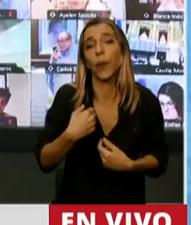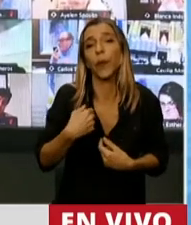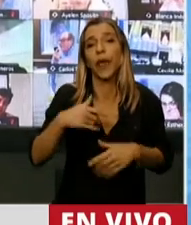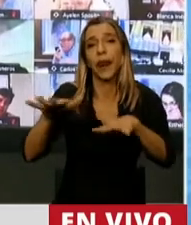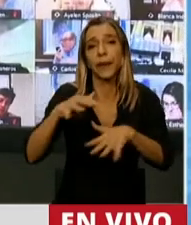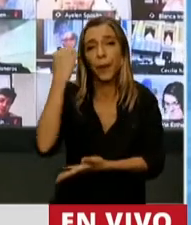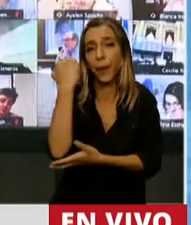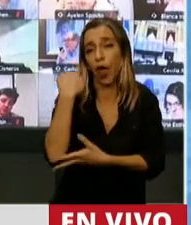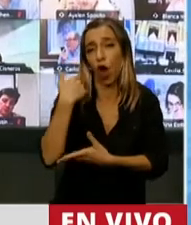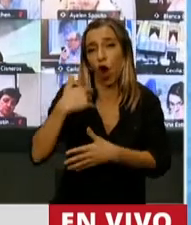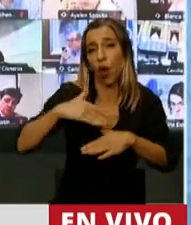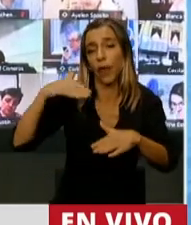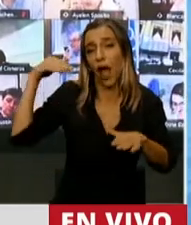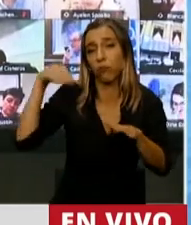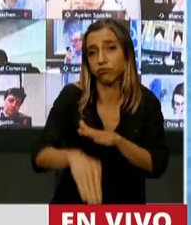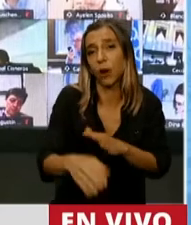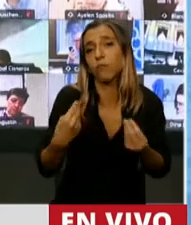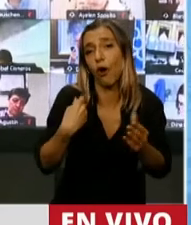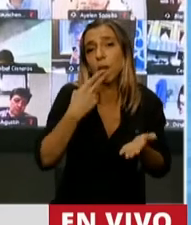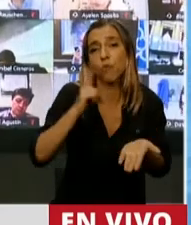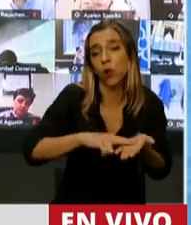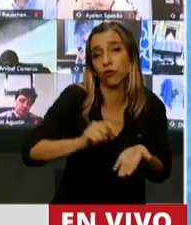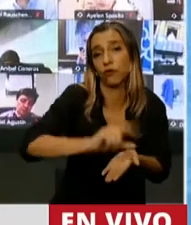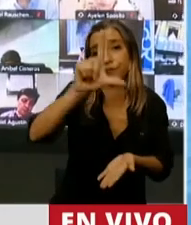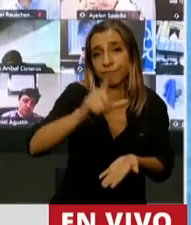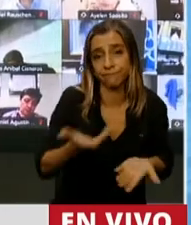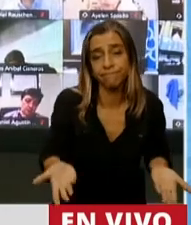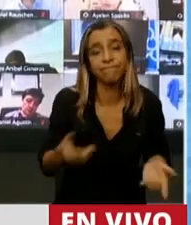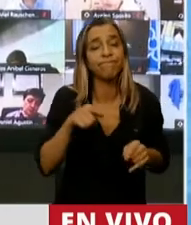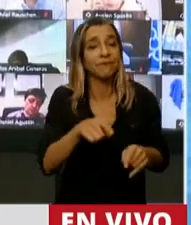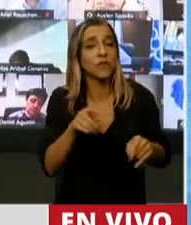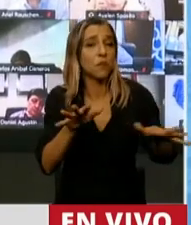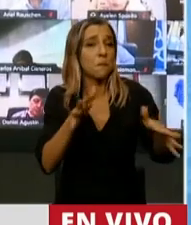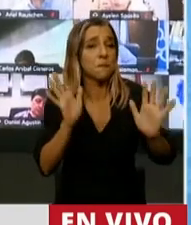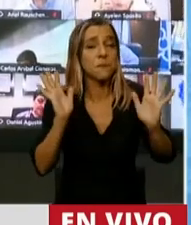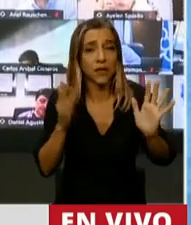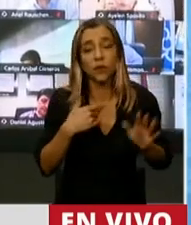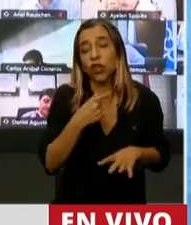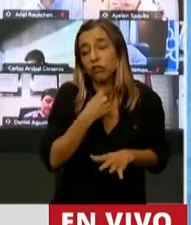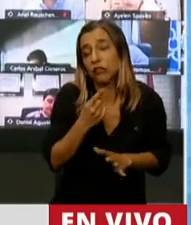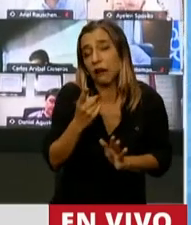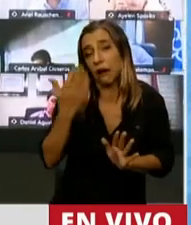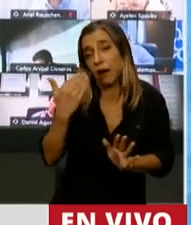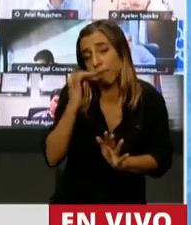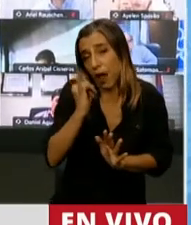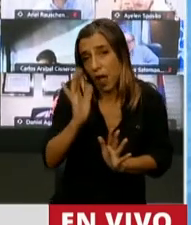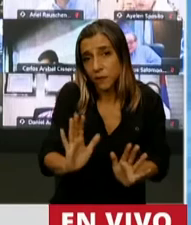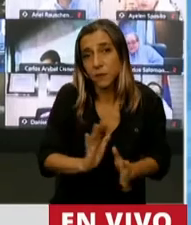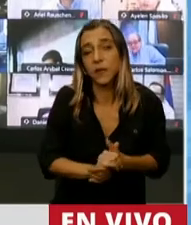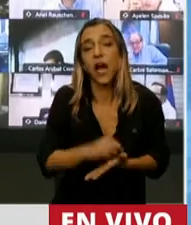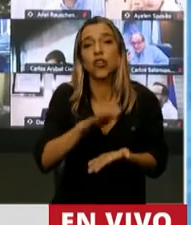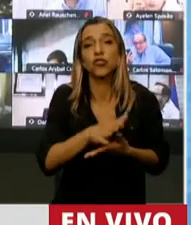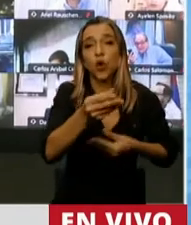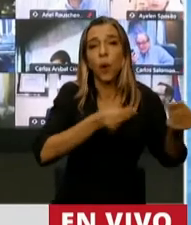seguimos cargando la presión impositiva. Esto es más o menos lo que le quería mencionar. Y después, respecto al